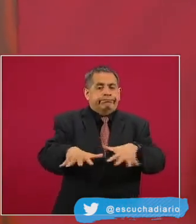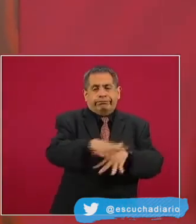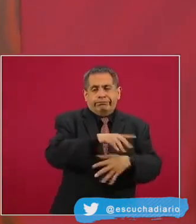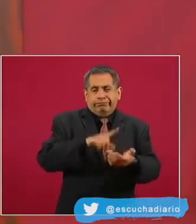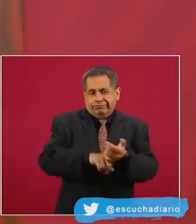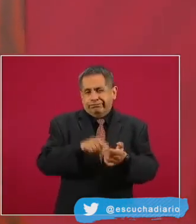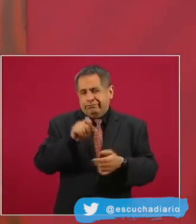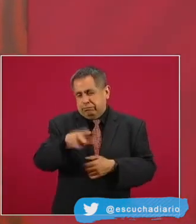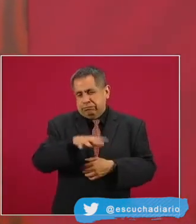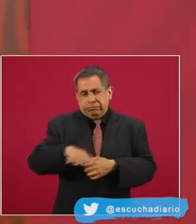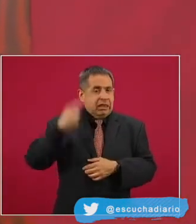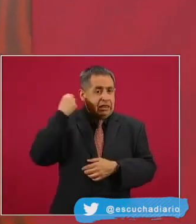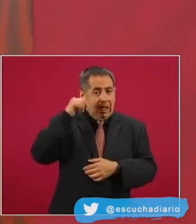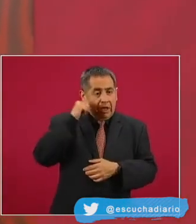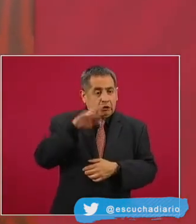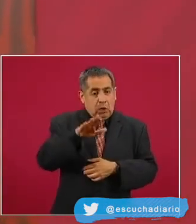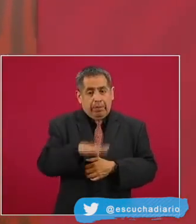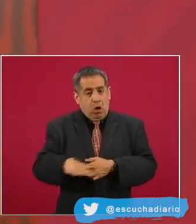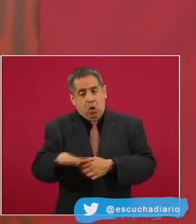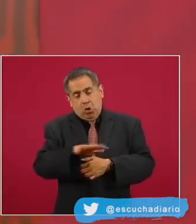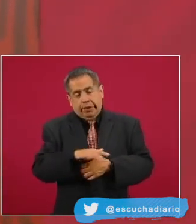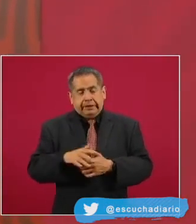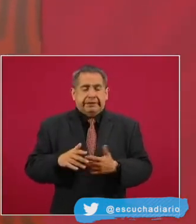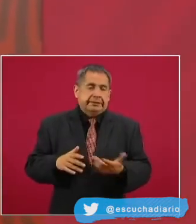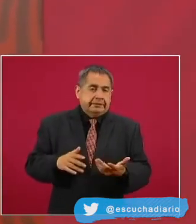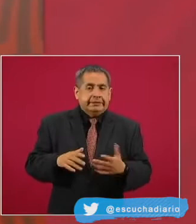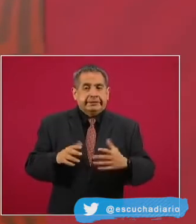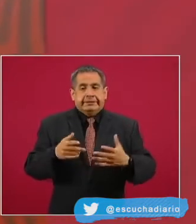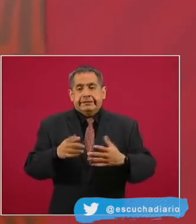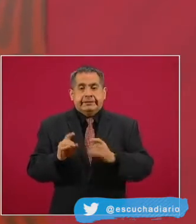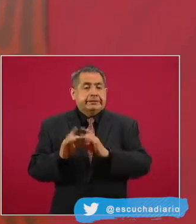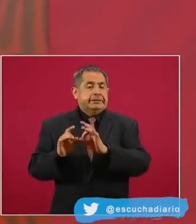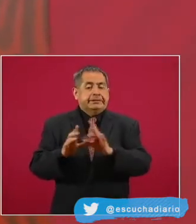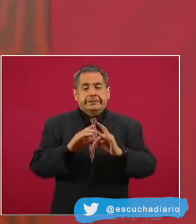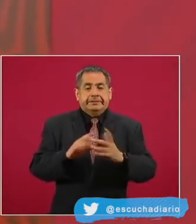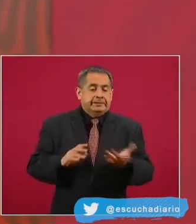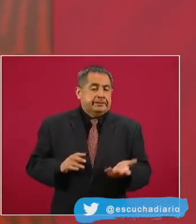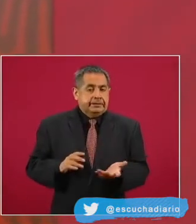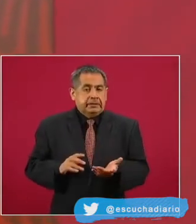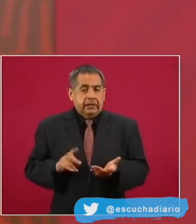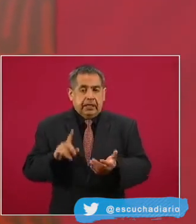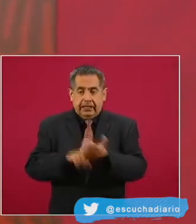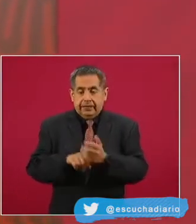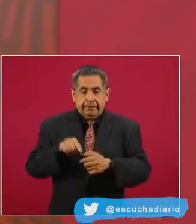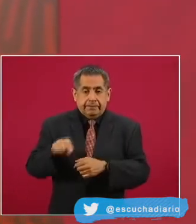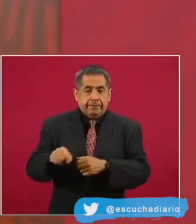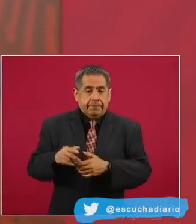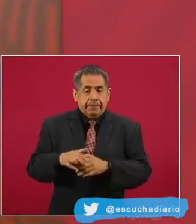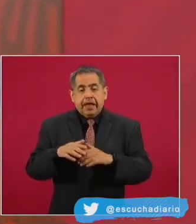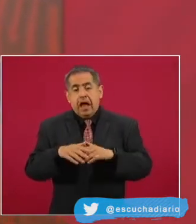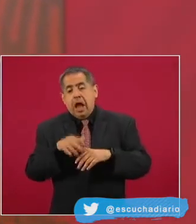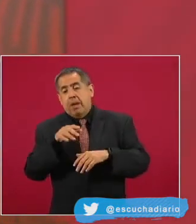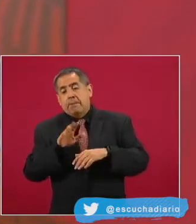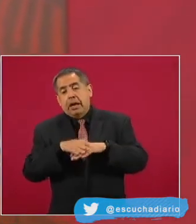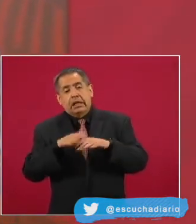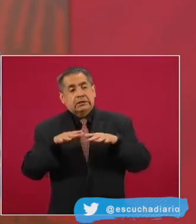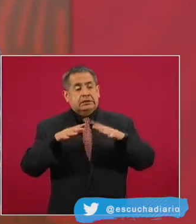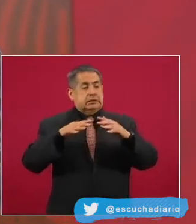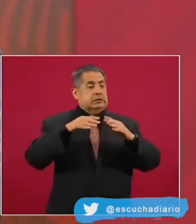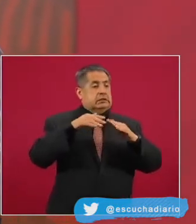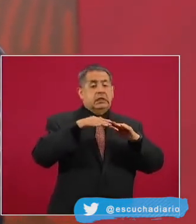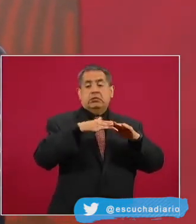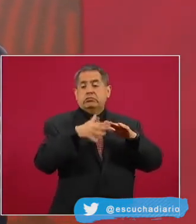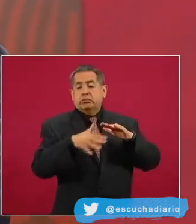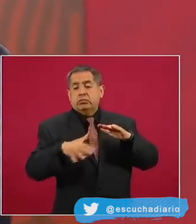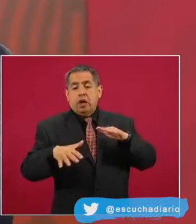violentas que presentan algunos de los líderes de este movimiento. Luego de la extinción de los fideicomisos, el presidente adelanta que serán